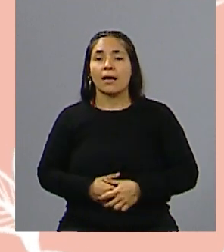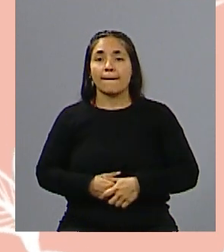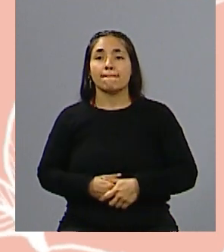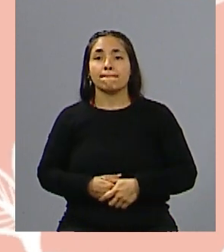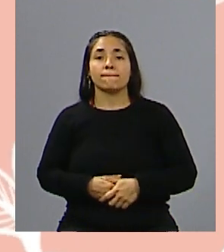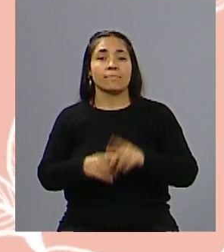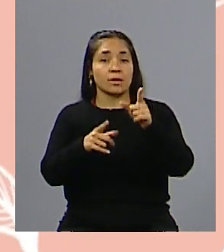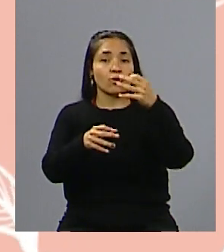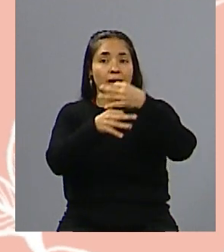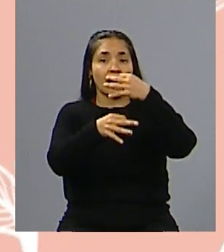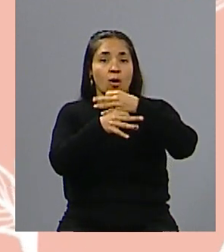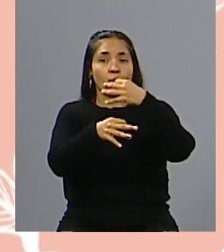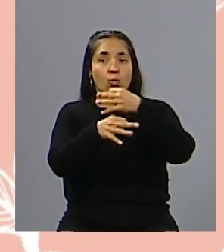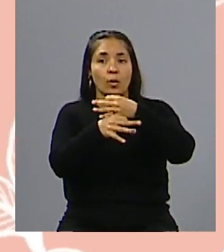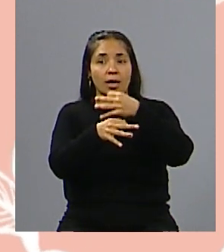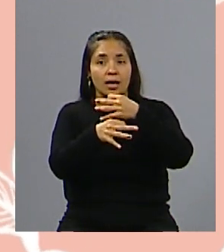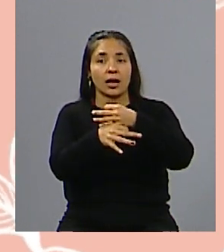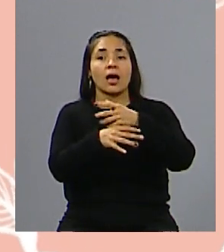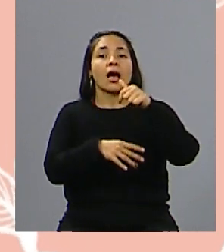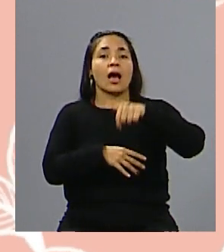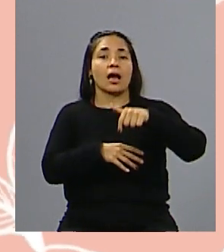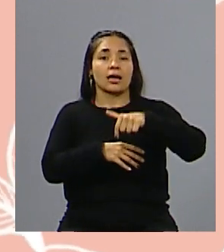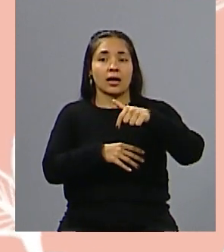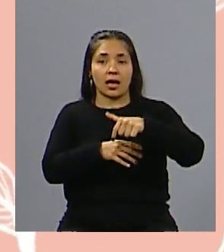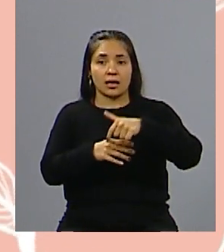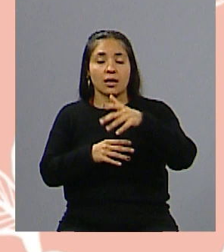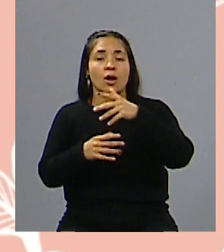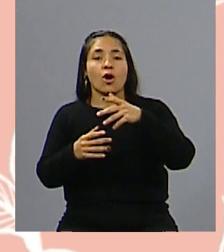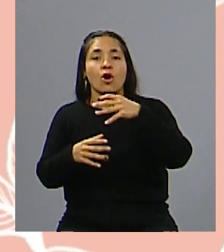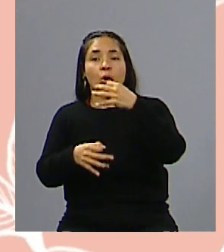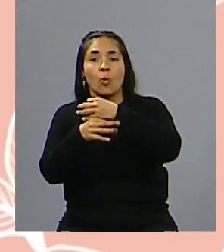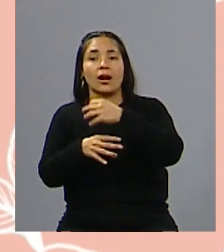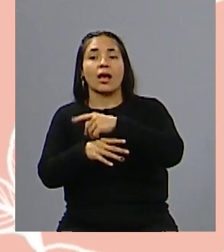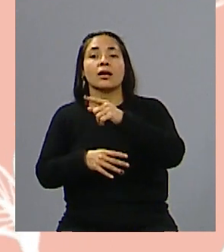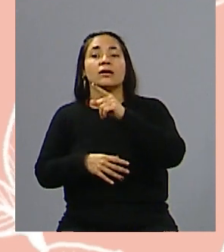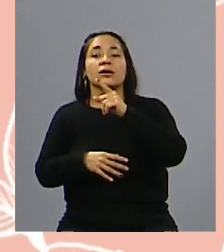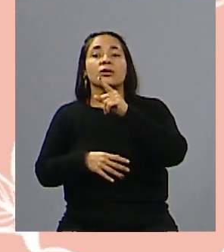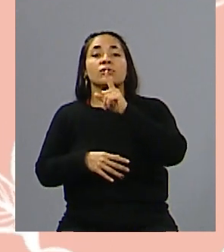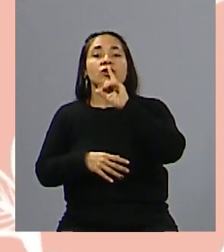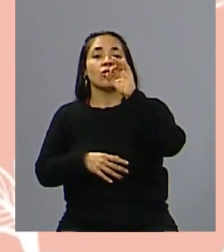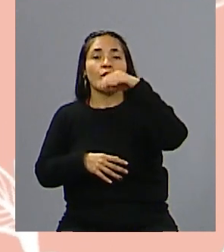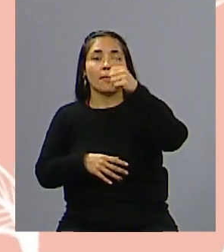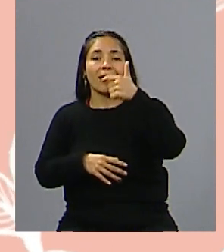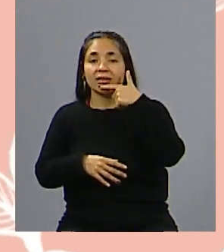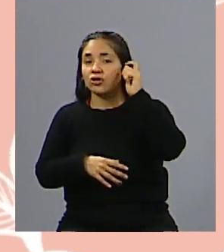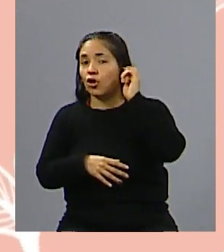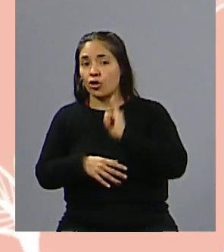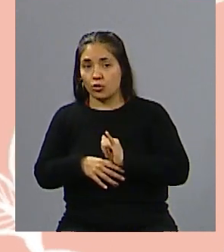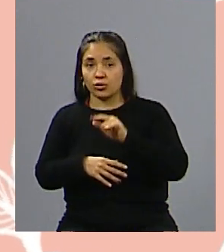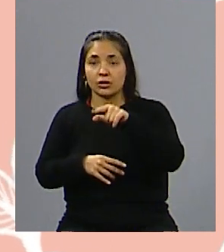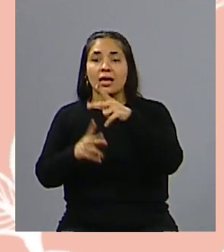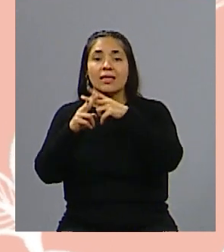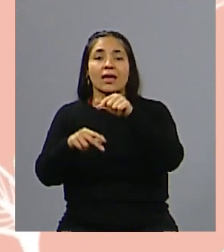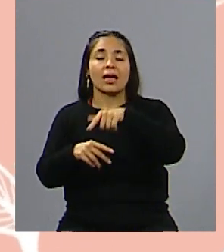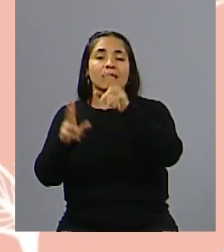esta escuela que está funcionando este año acá en el normal, en el Tomás Goy Cruz, este taller sobre violencias.